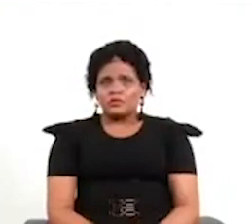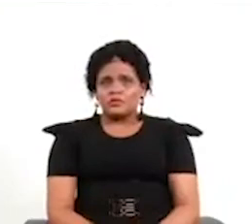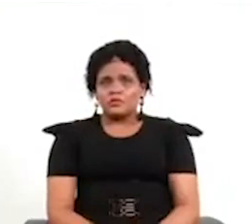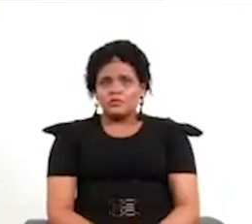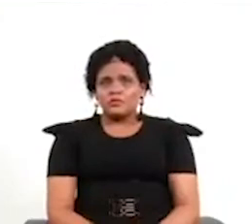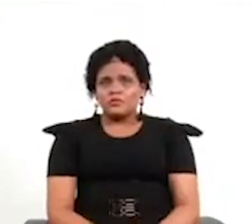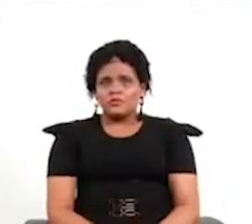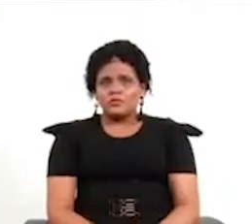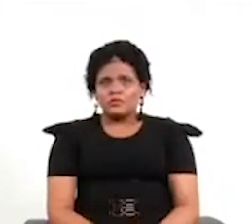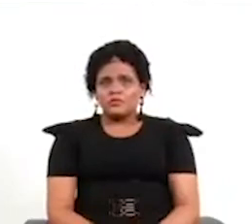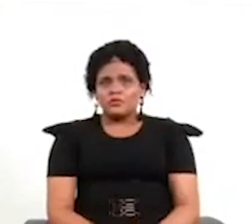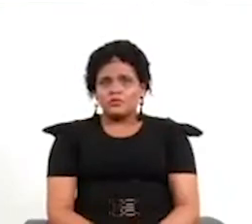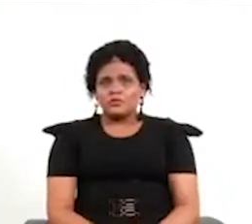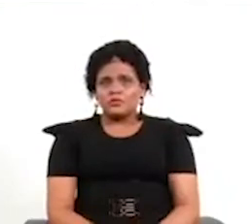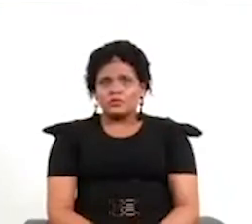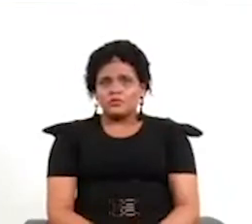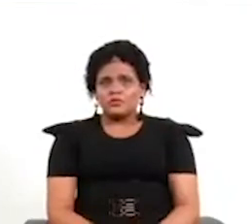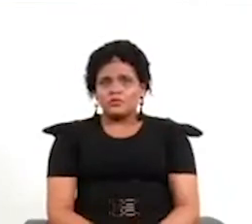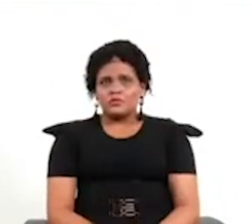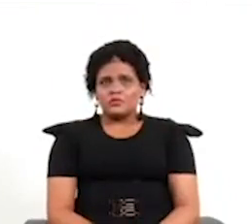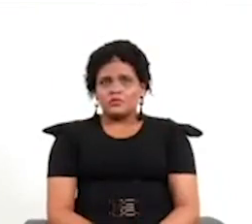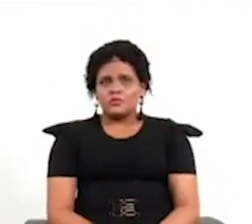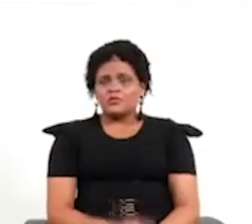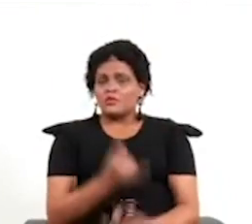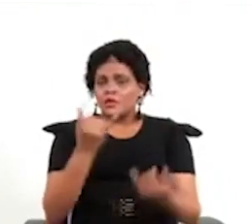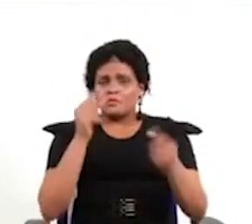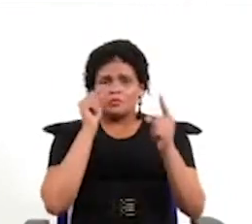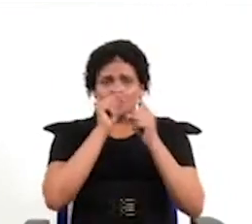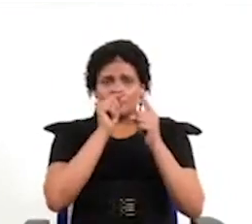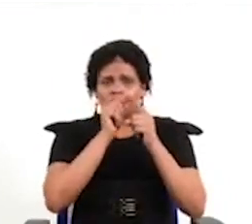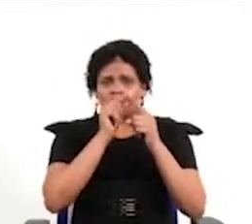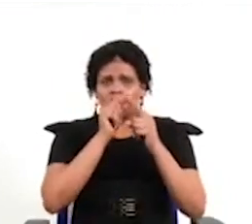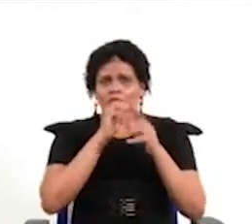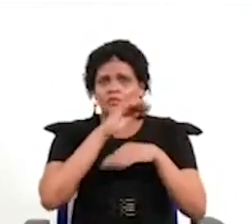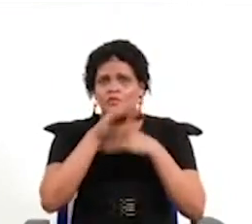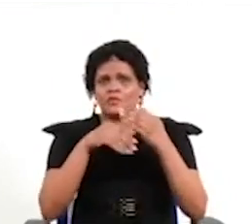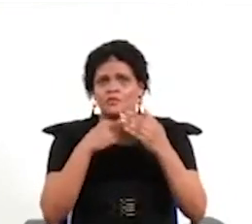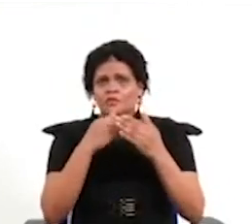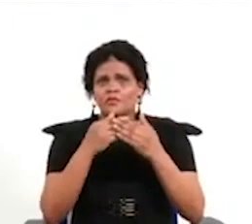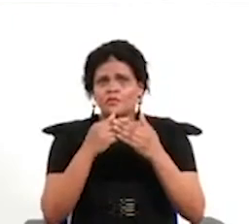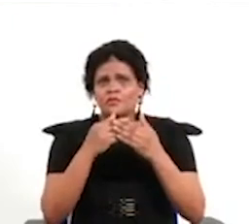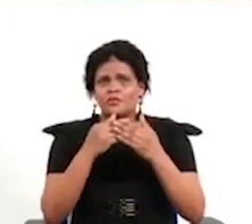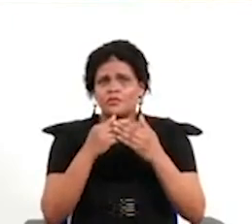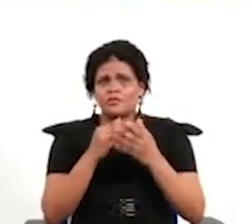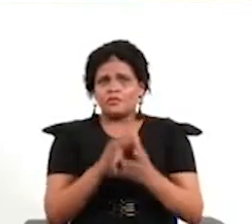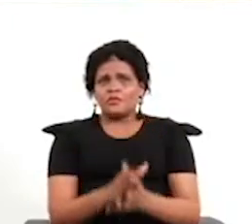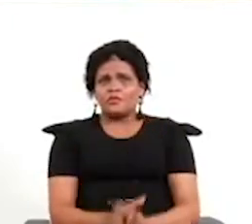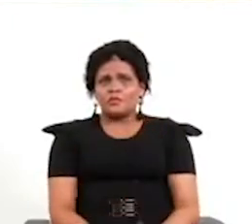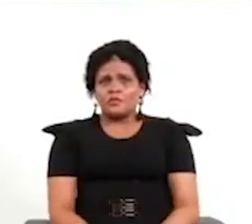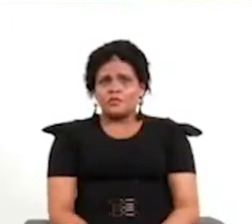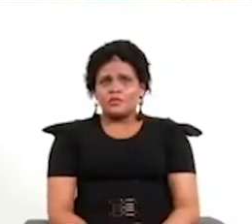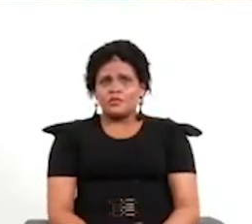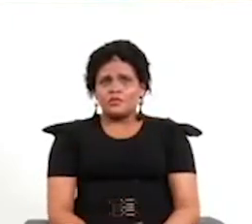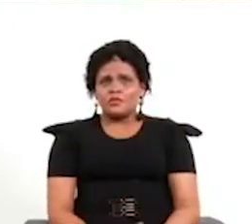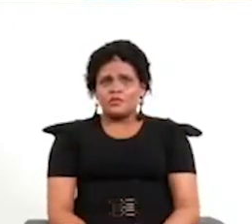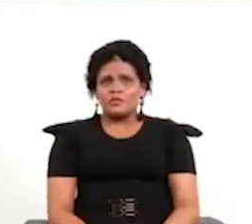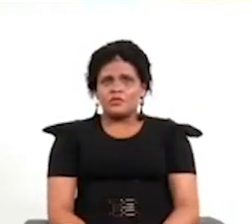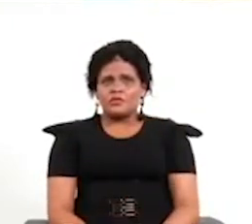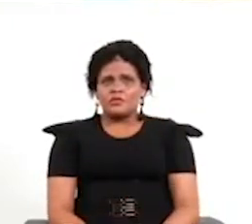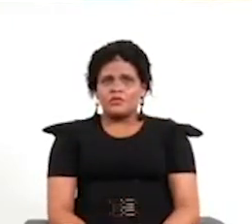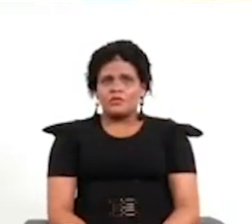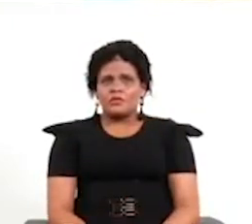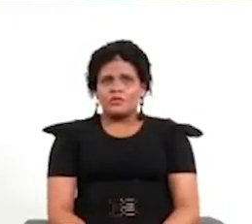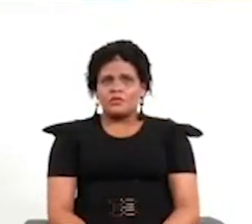bueno sin ahondar más en ese punto quisiera un comentario sobre esto porque me me